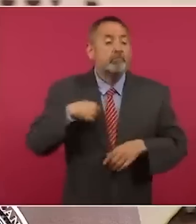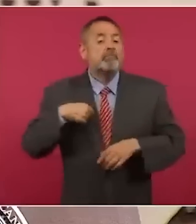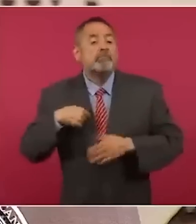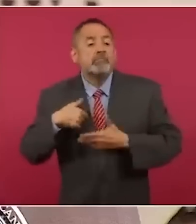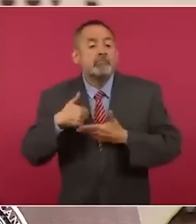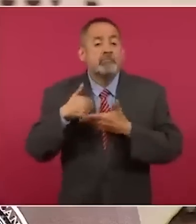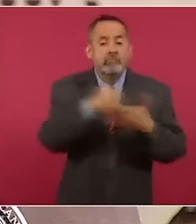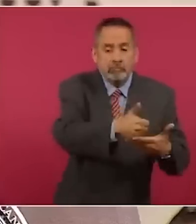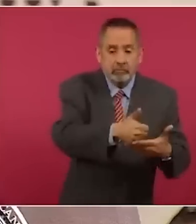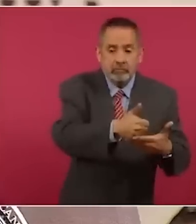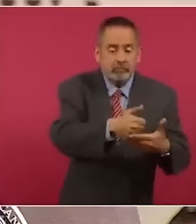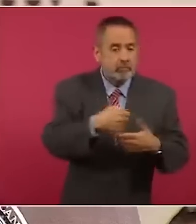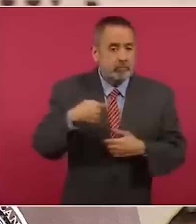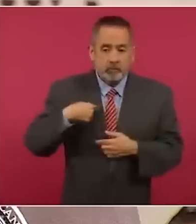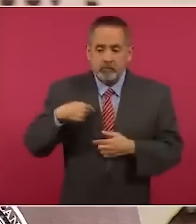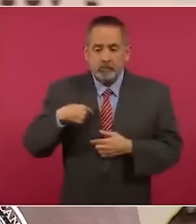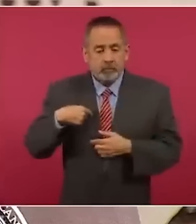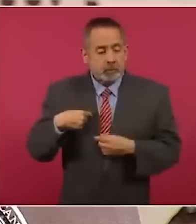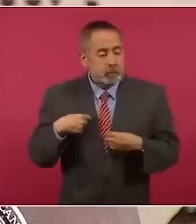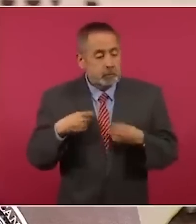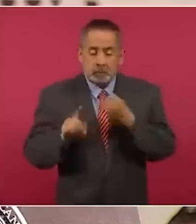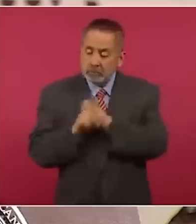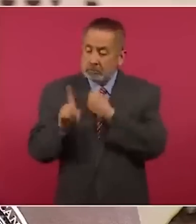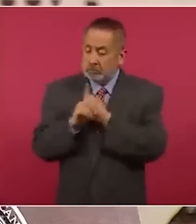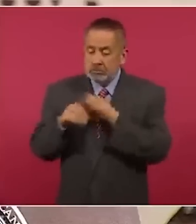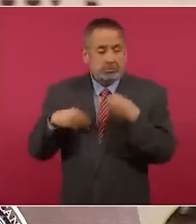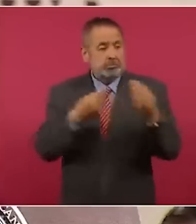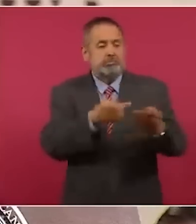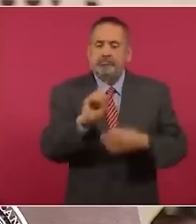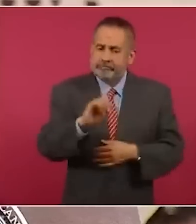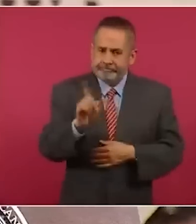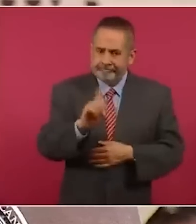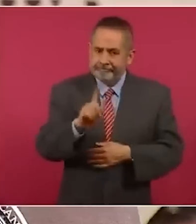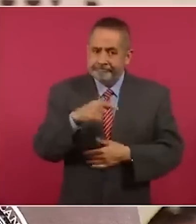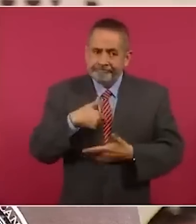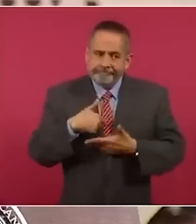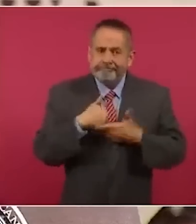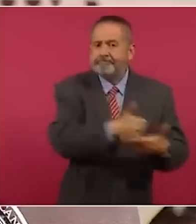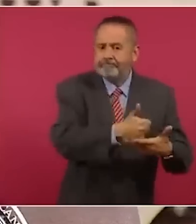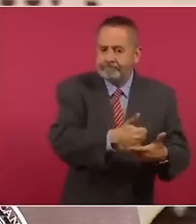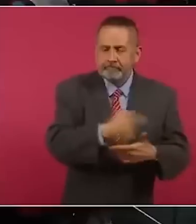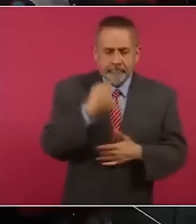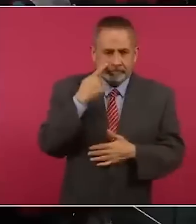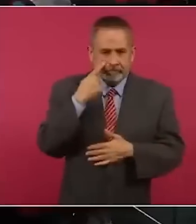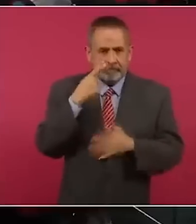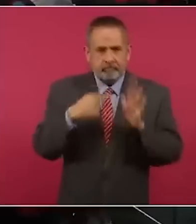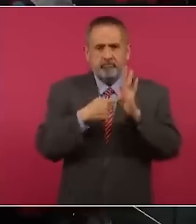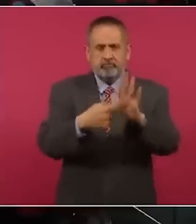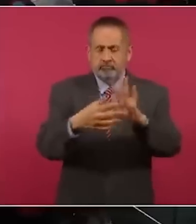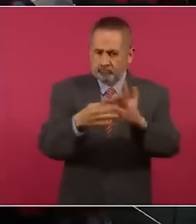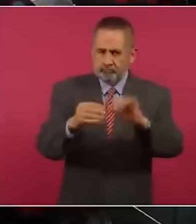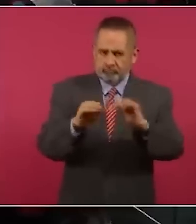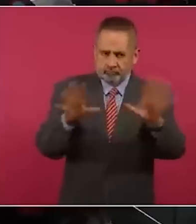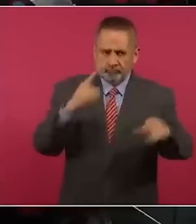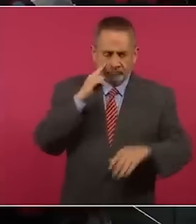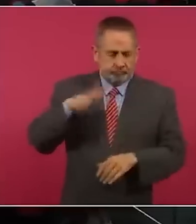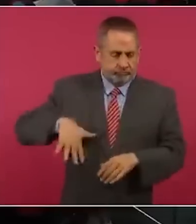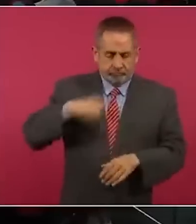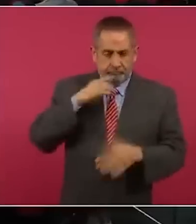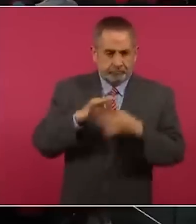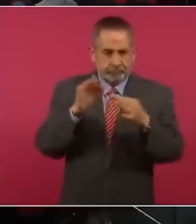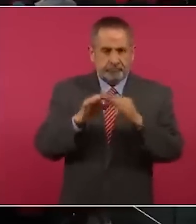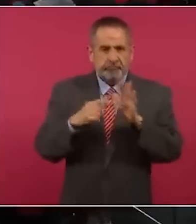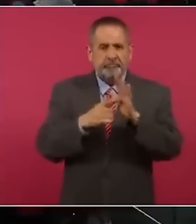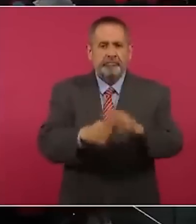no generando el problema. No sé si tienen por ahí un mapa, quería yo mostrarles para explicar esto que acabo de decir.